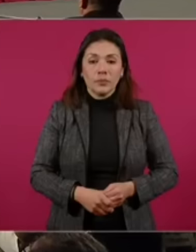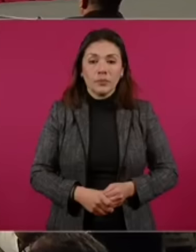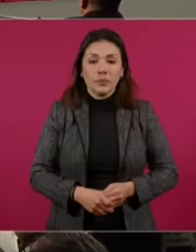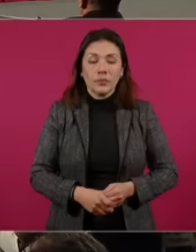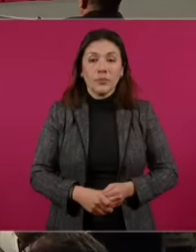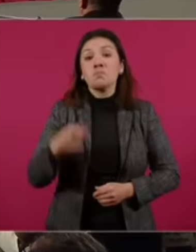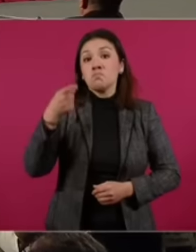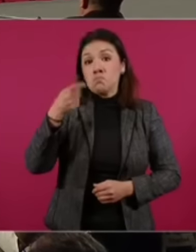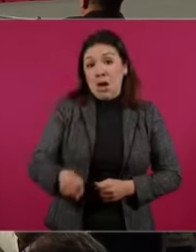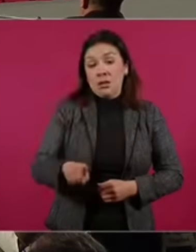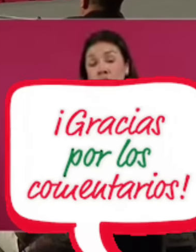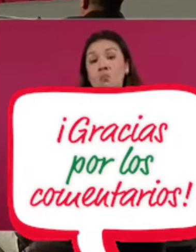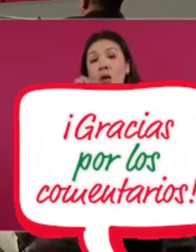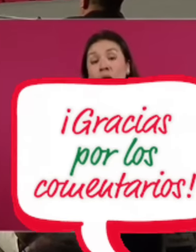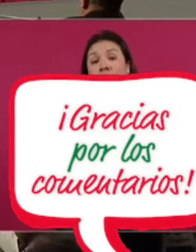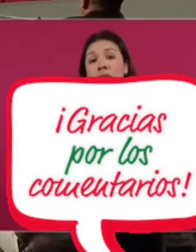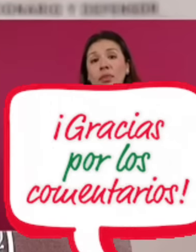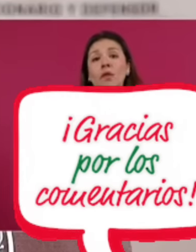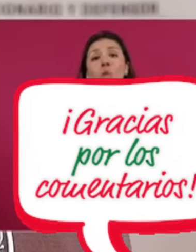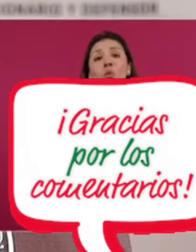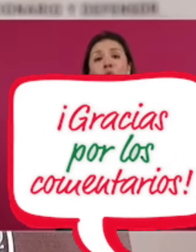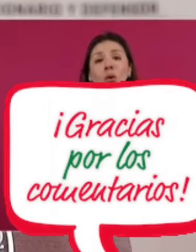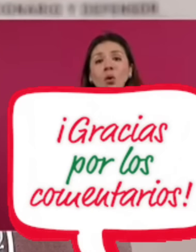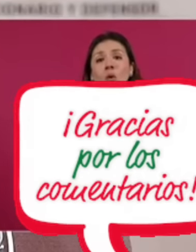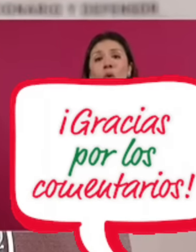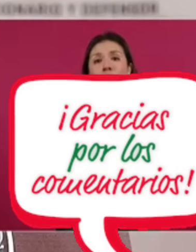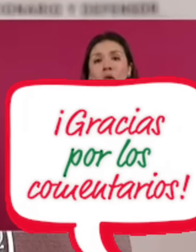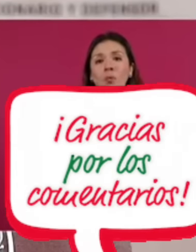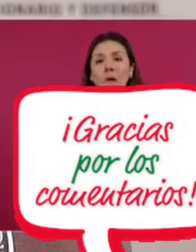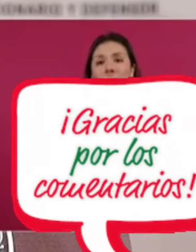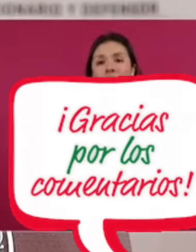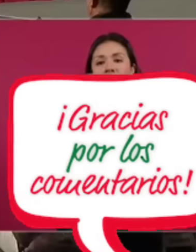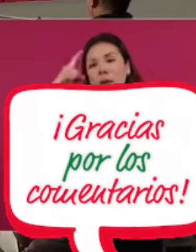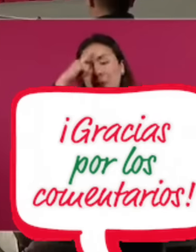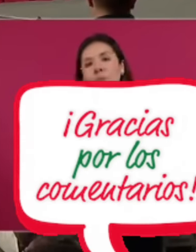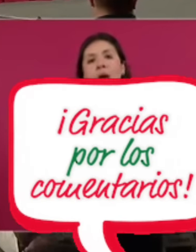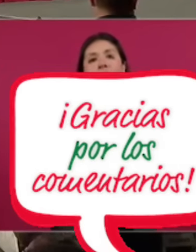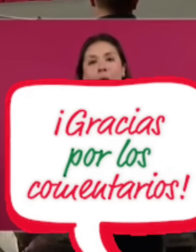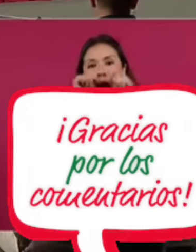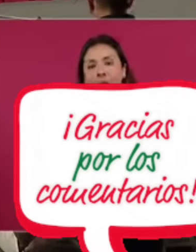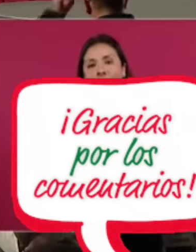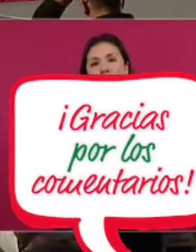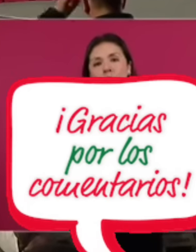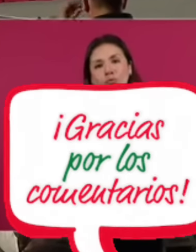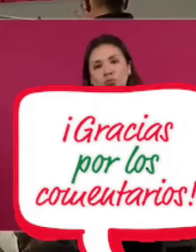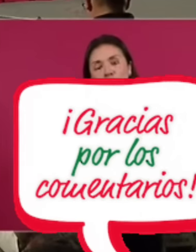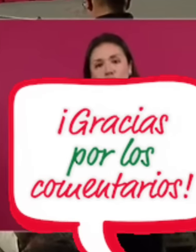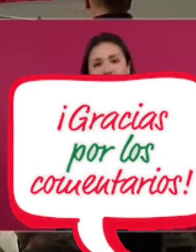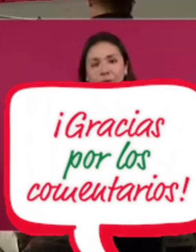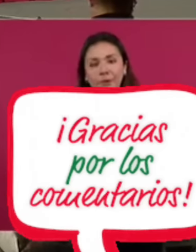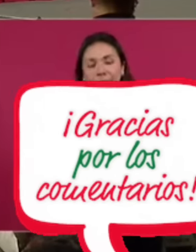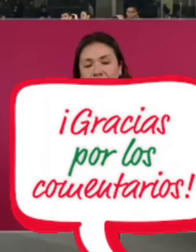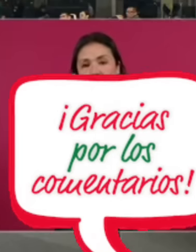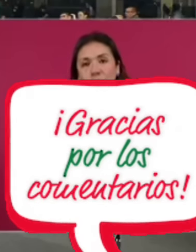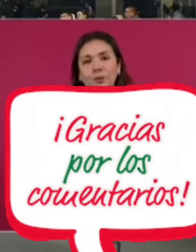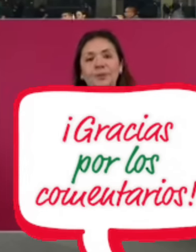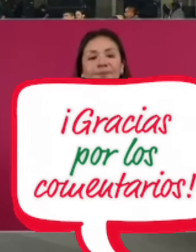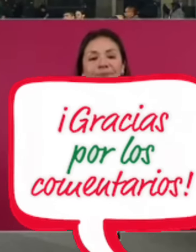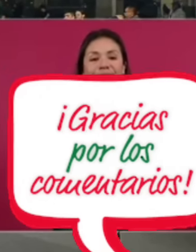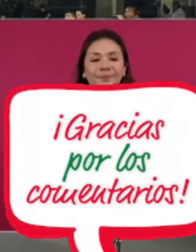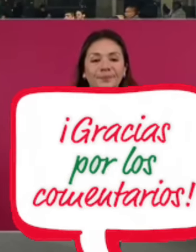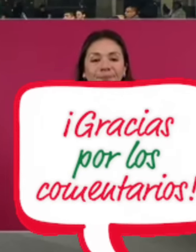llegar a un monto mayor y a una cobertura mayor. Muchísimas gracias. Suscríbete, comparte y